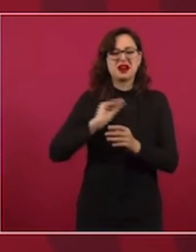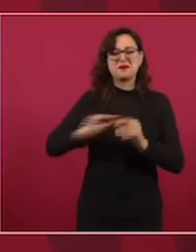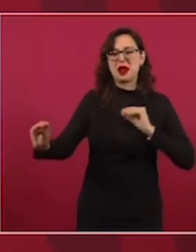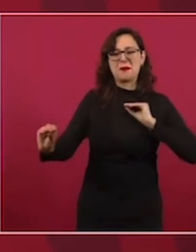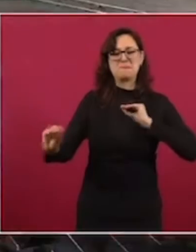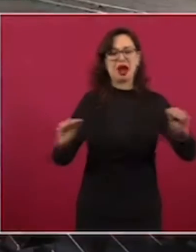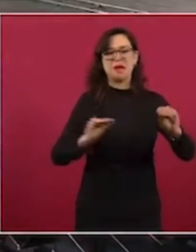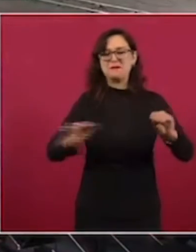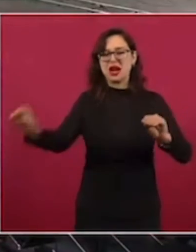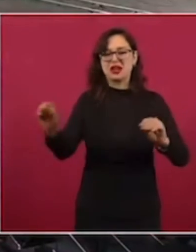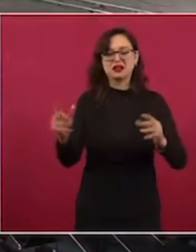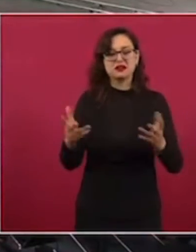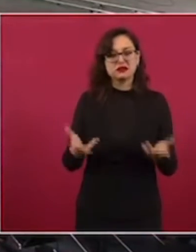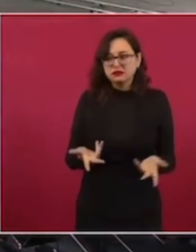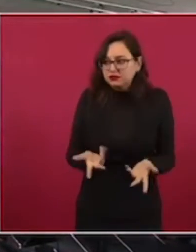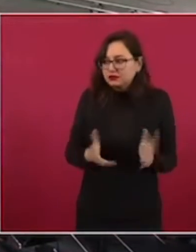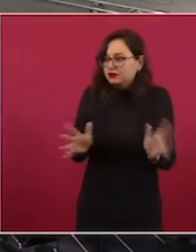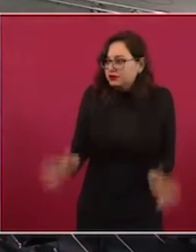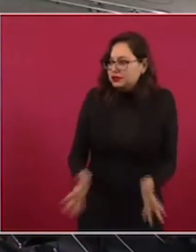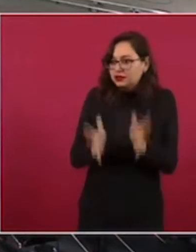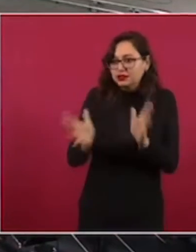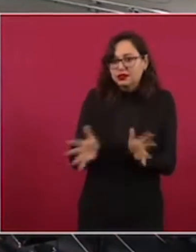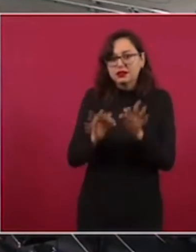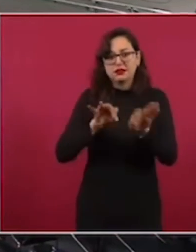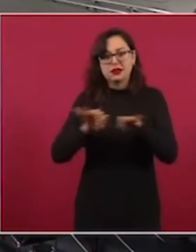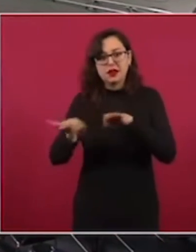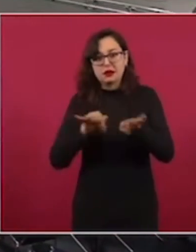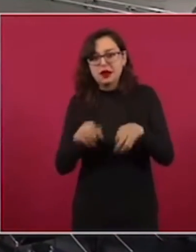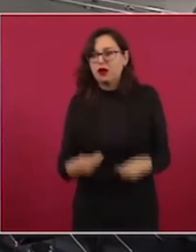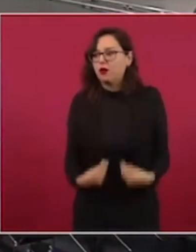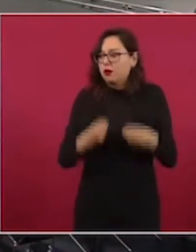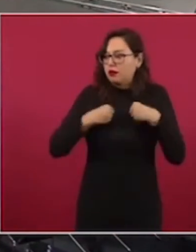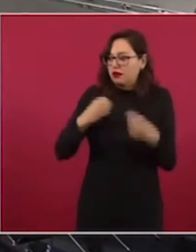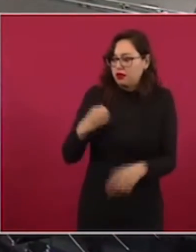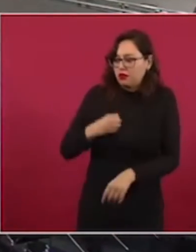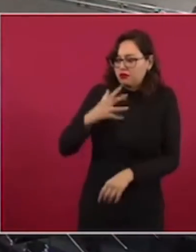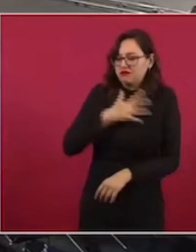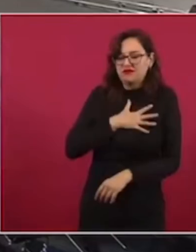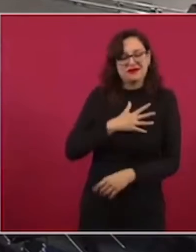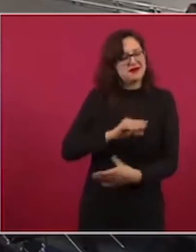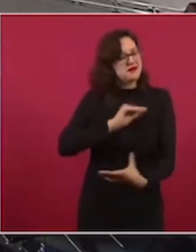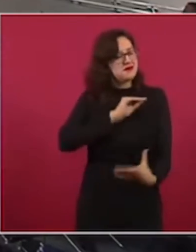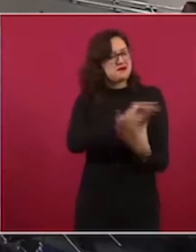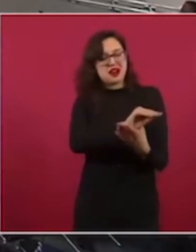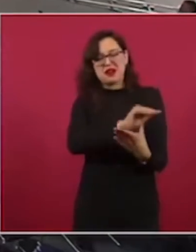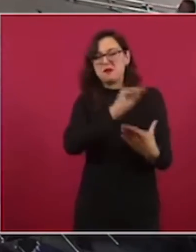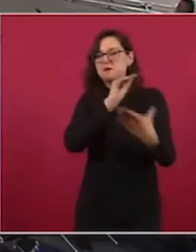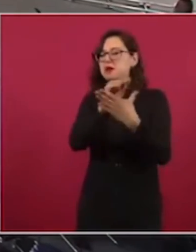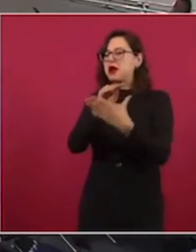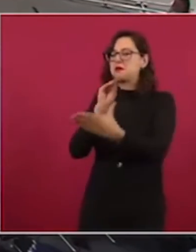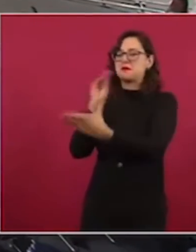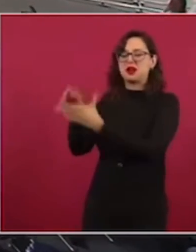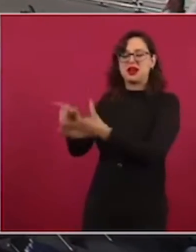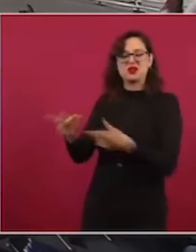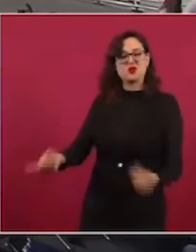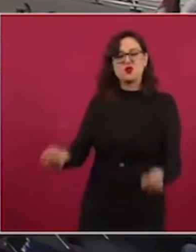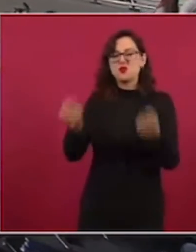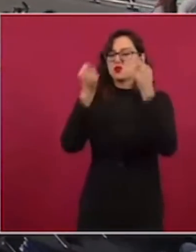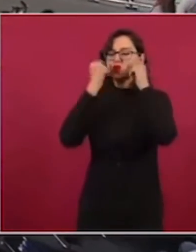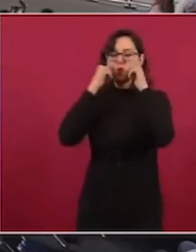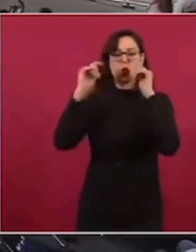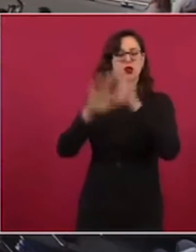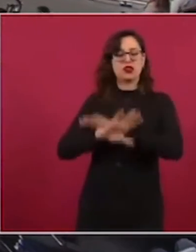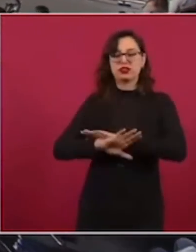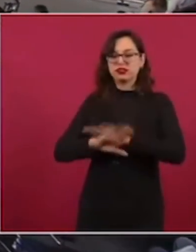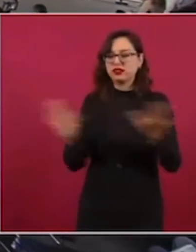en el empleo, en el bienestar para la gente, en lo que significa para el desarrollo